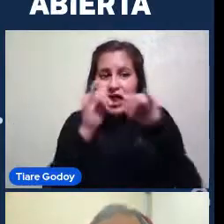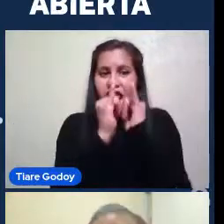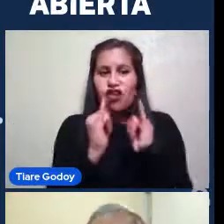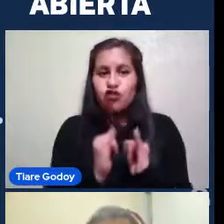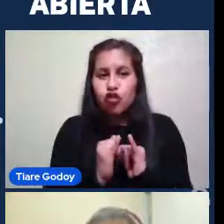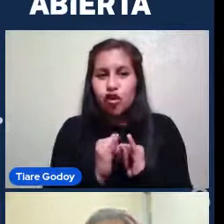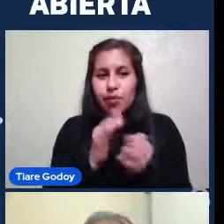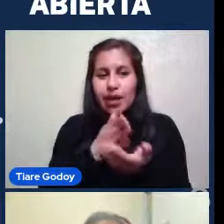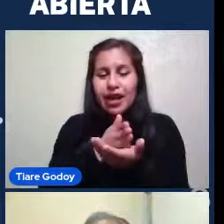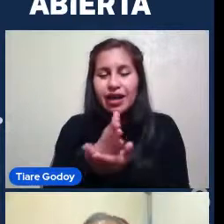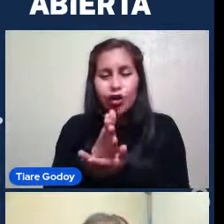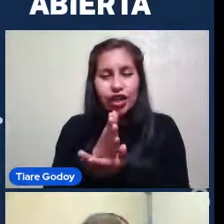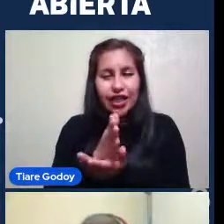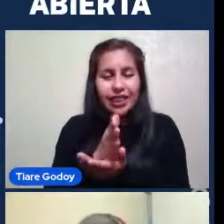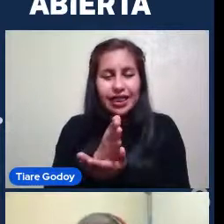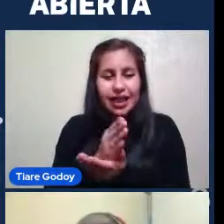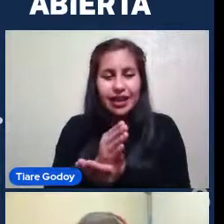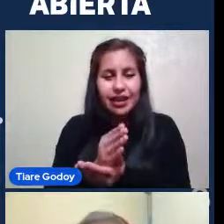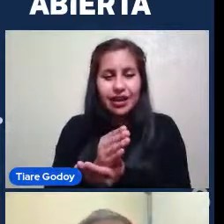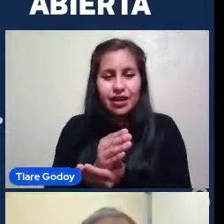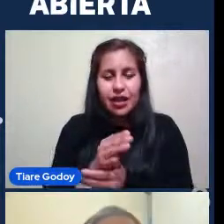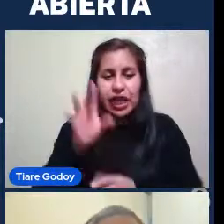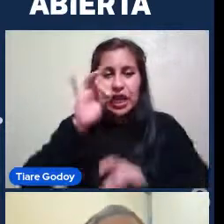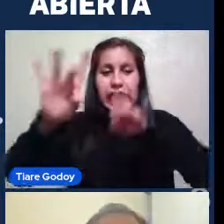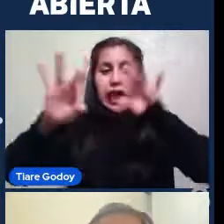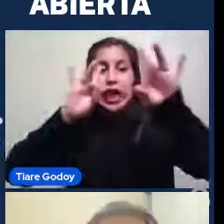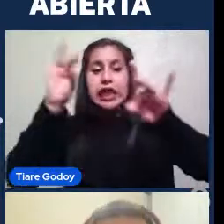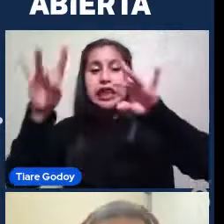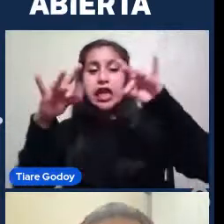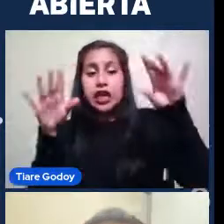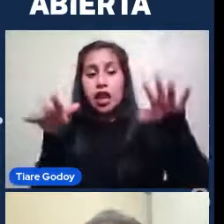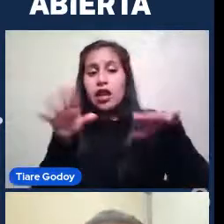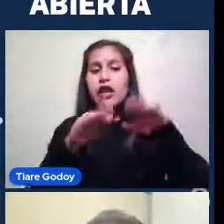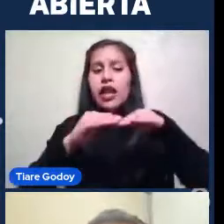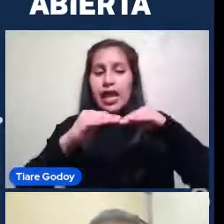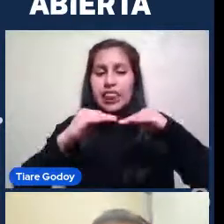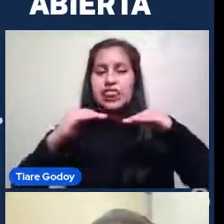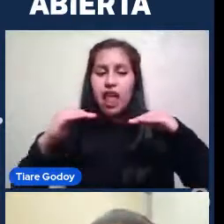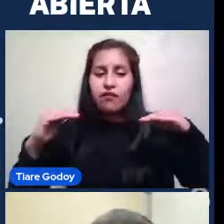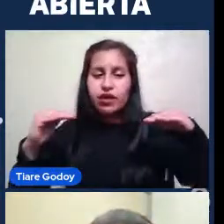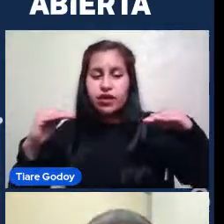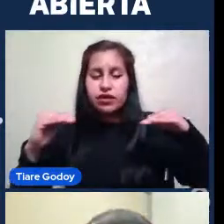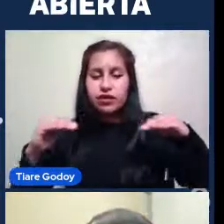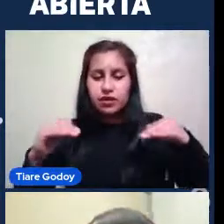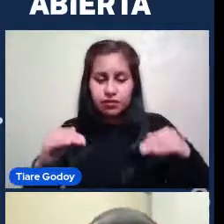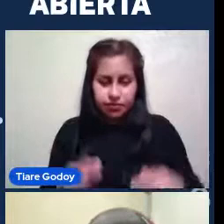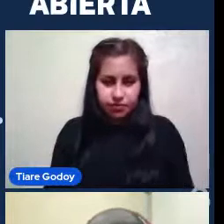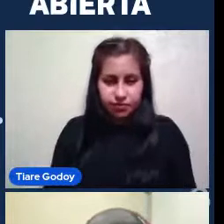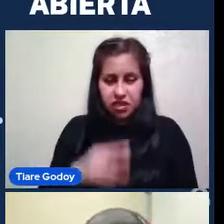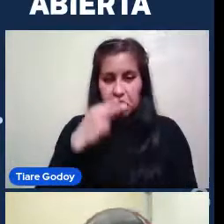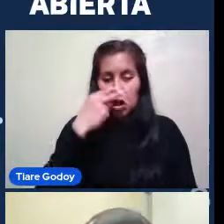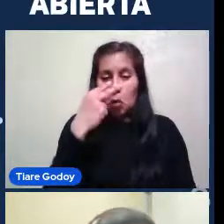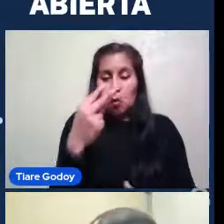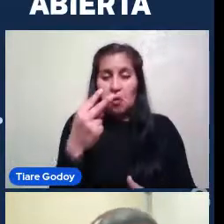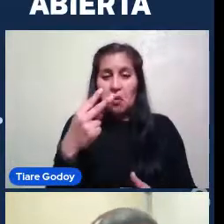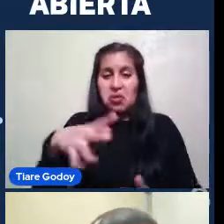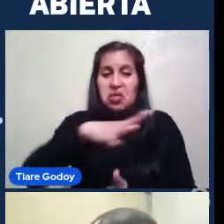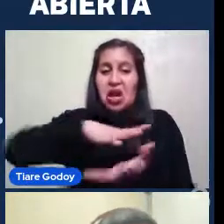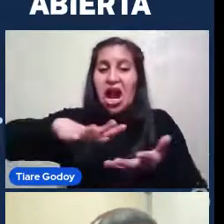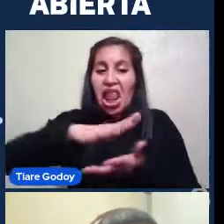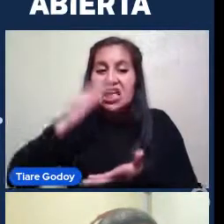Se estabilizan Las órbitas De las estrellas Y queda con esta Forma elíptica Que habíamos visto Ya en galaxias Previamente